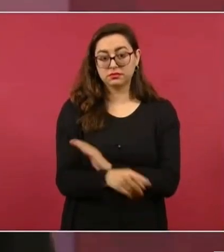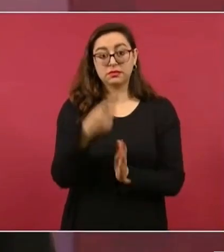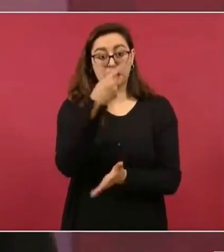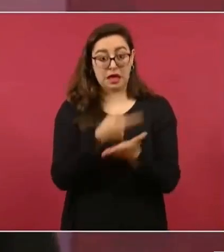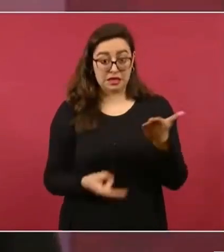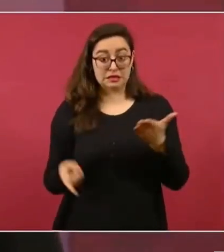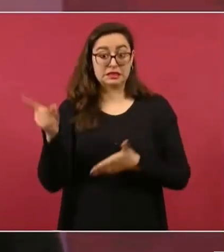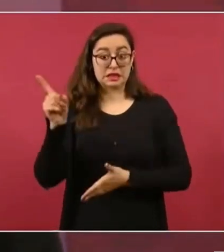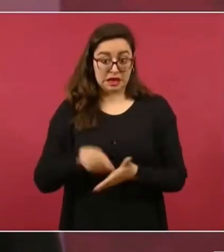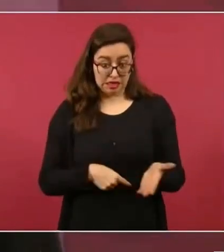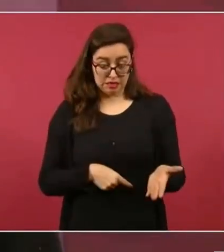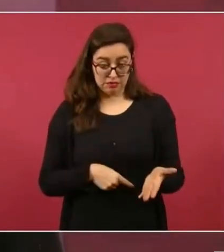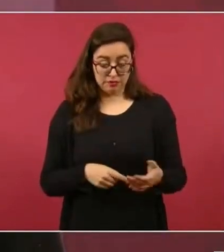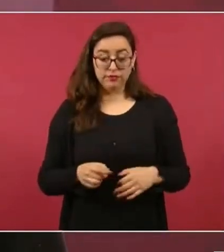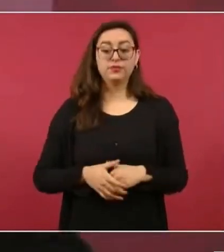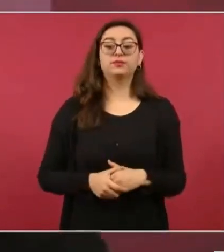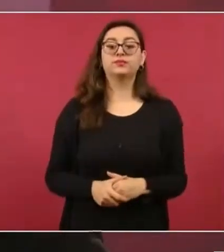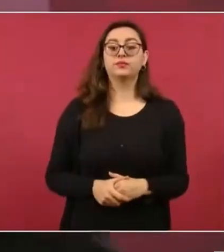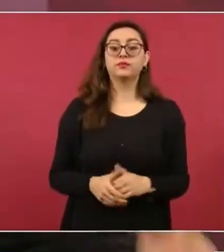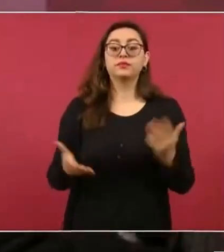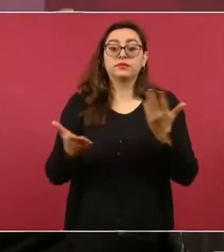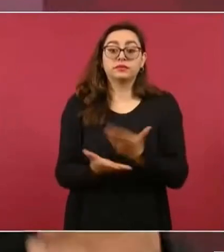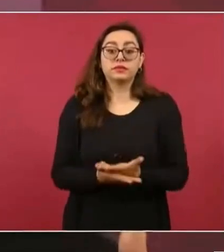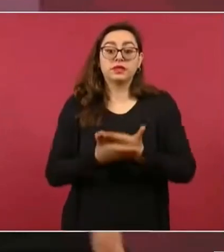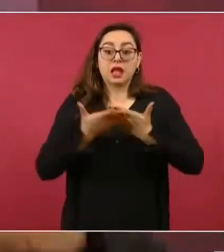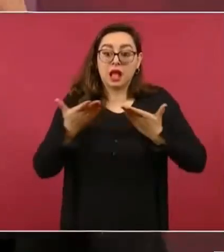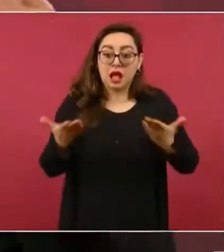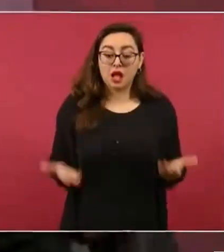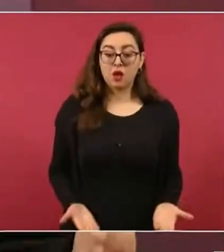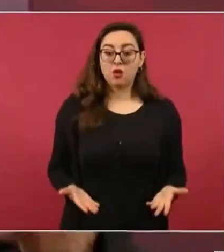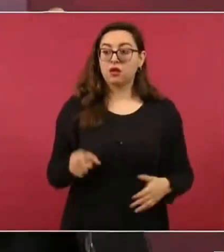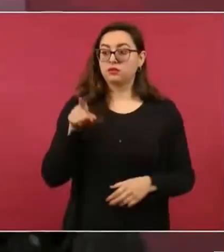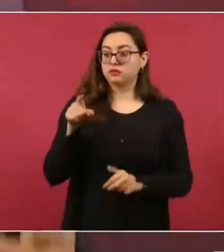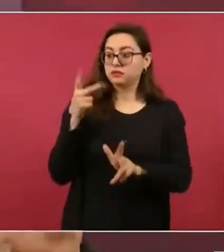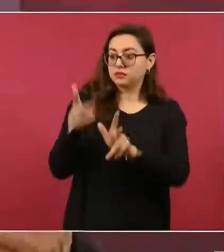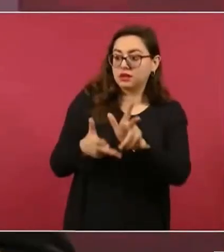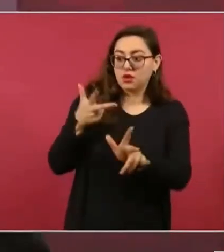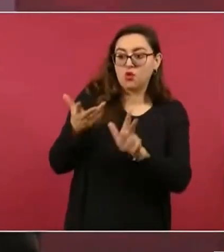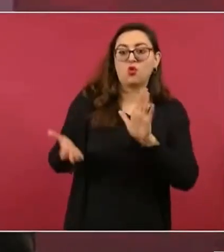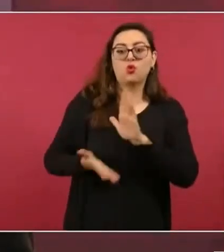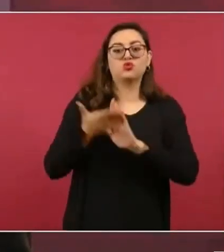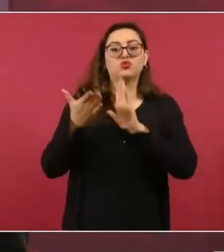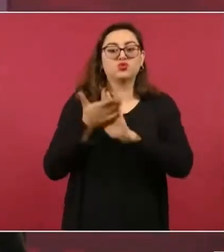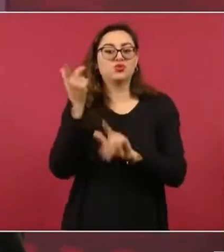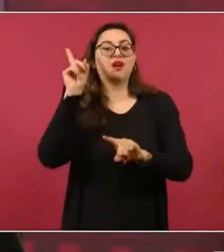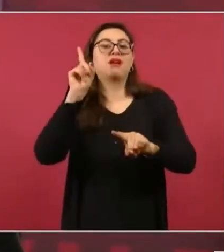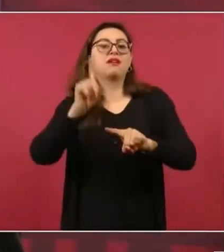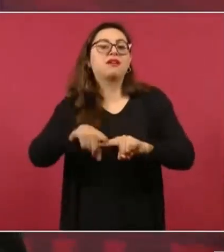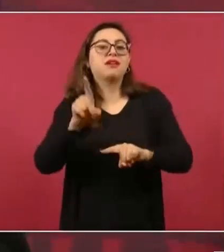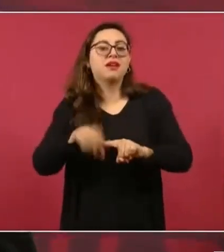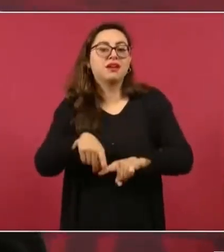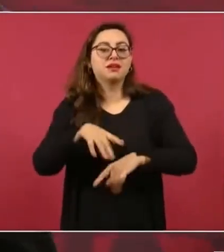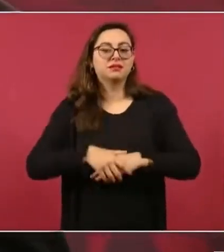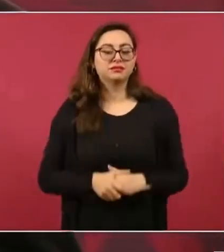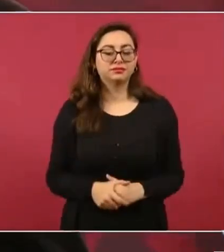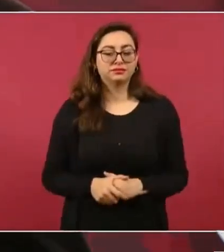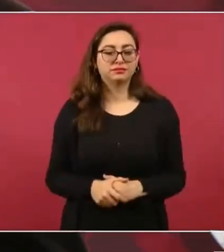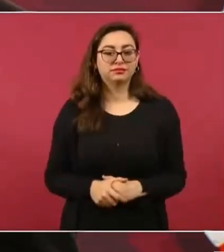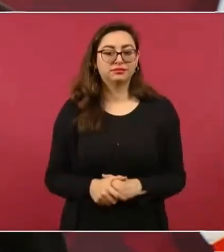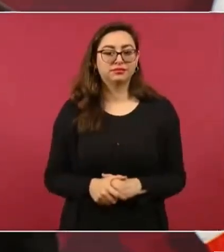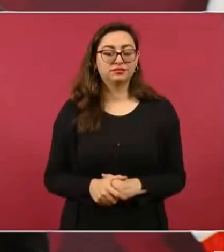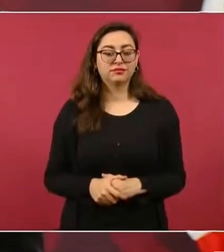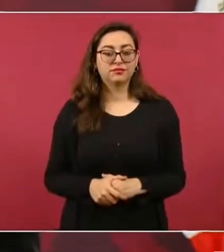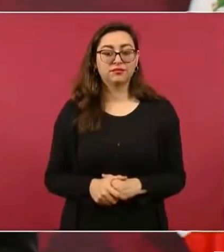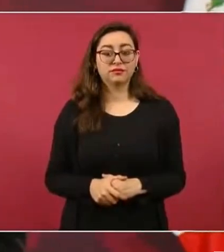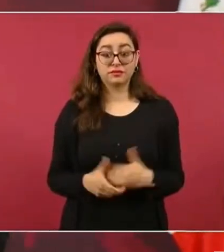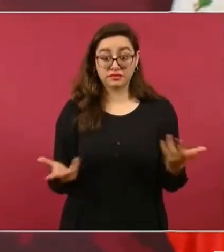ahora nosotros queremos ver si terminaron el